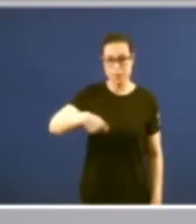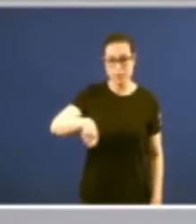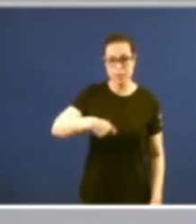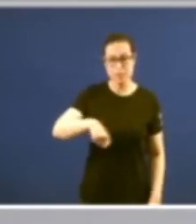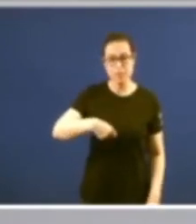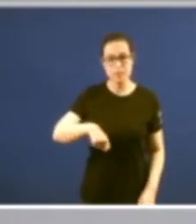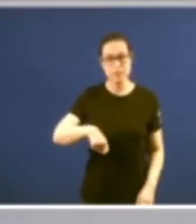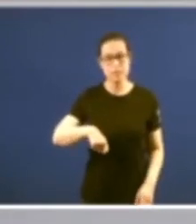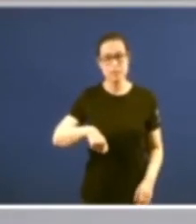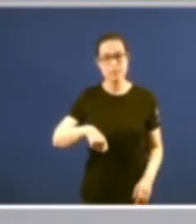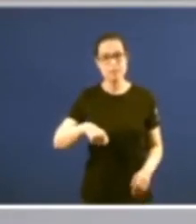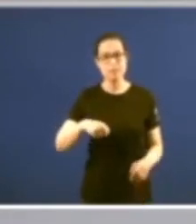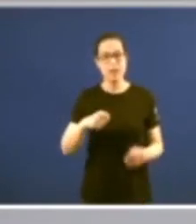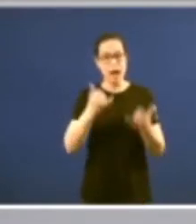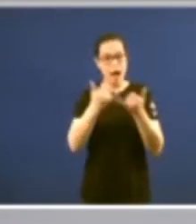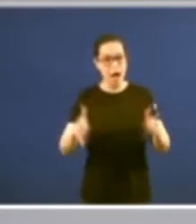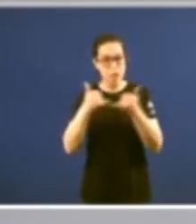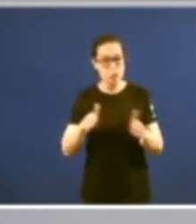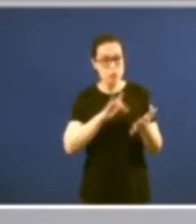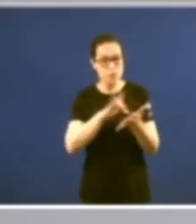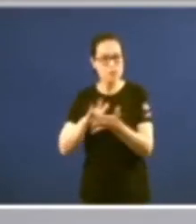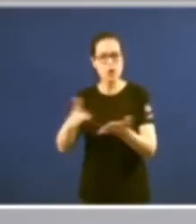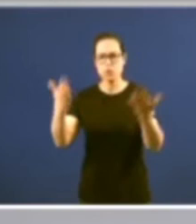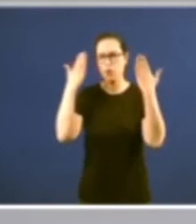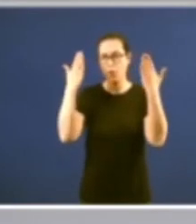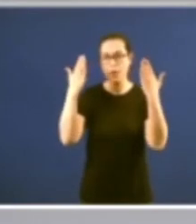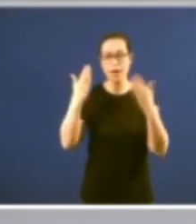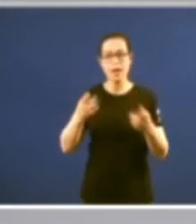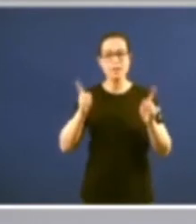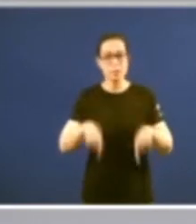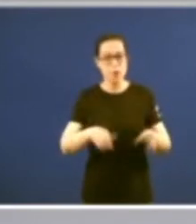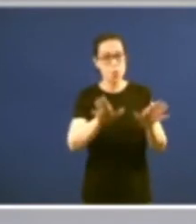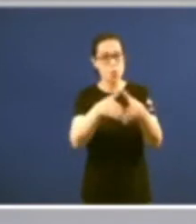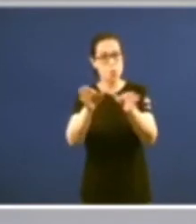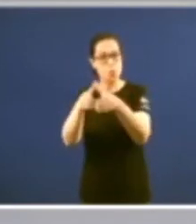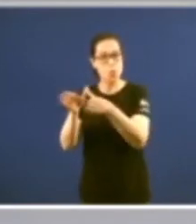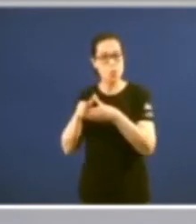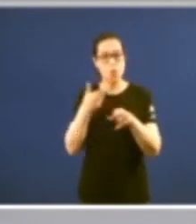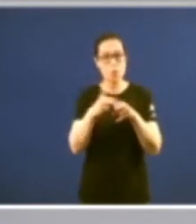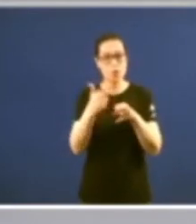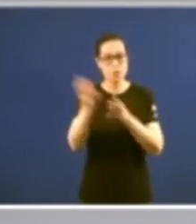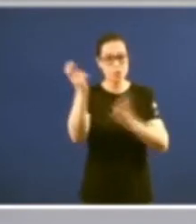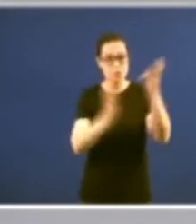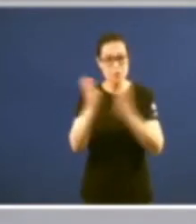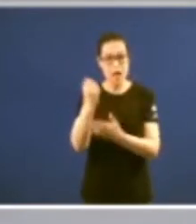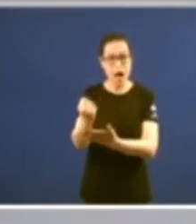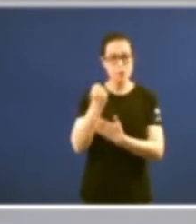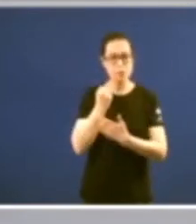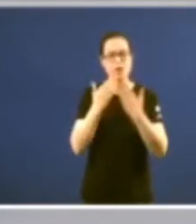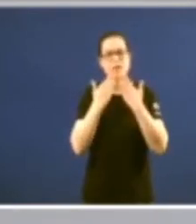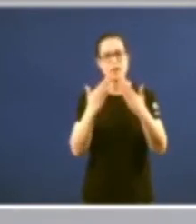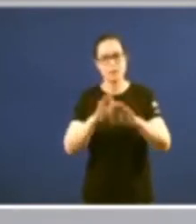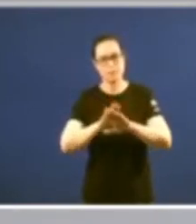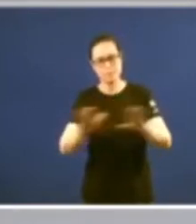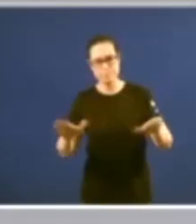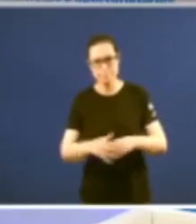Boa pola estes actos e moitísimas gracias a todos os grupos da Cámara pola súa presenza e apoio máis nada moitas gracias